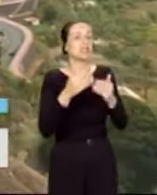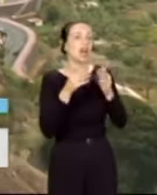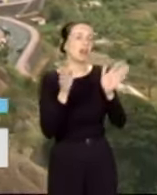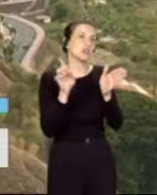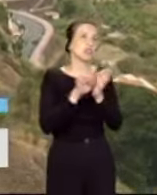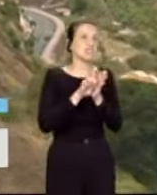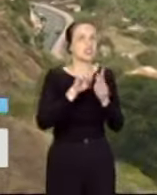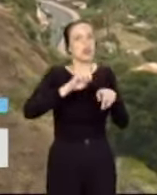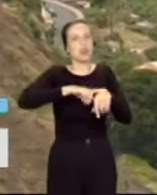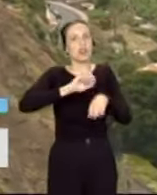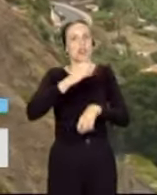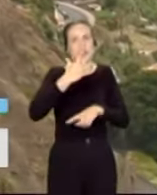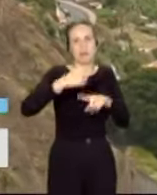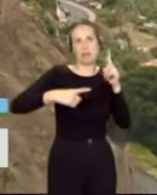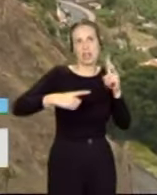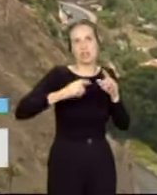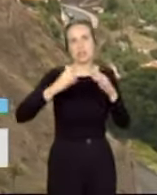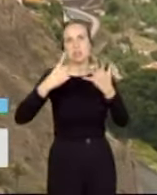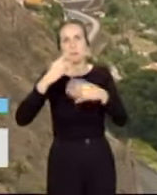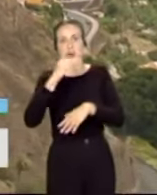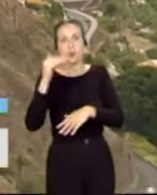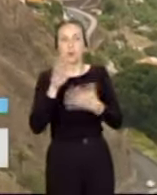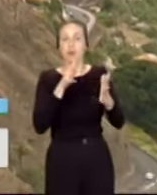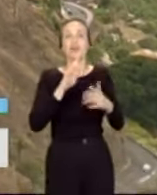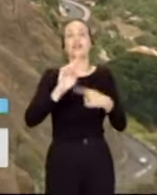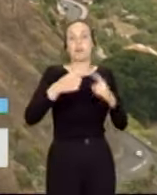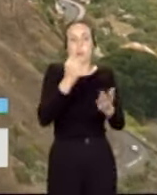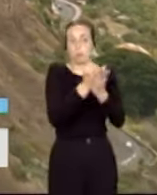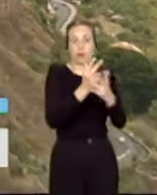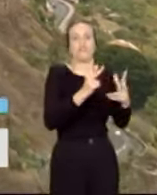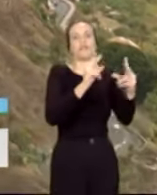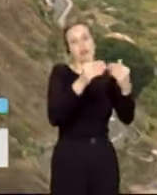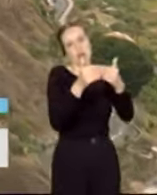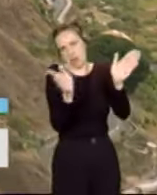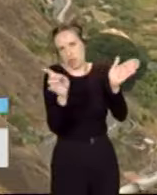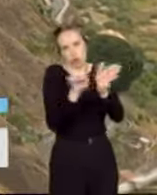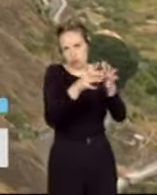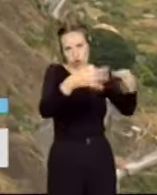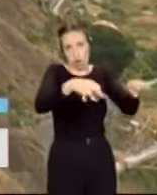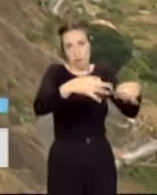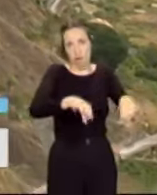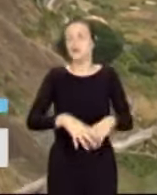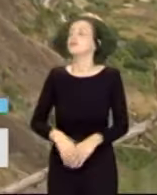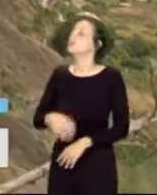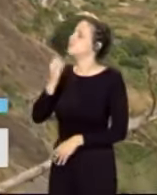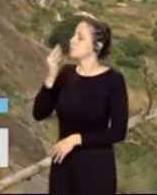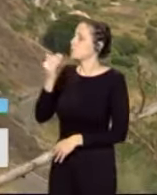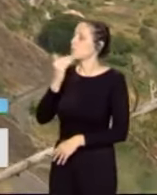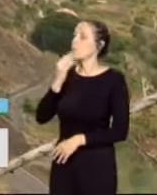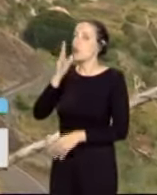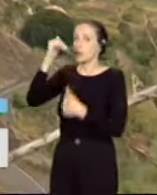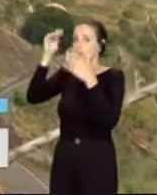cinco y media, seis menos cuartos y luego al final ser la prueba. Pues perfecto, pues muchísimas gracias, Juan Luis, por habernos atendido, que salga todo